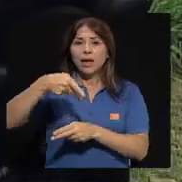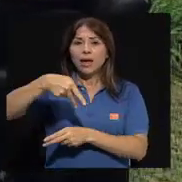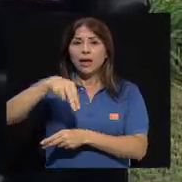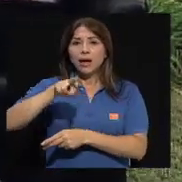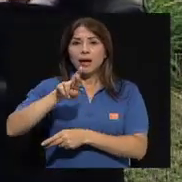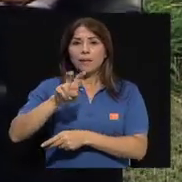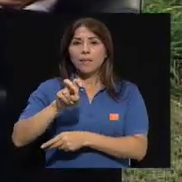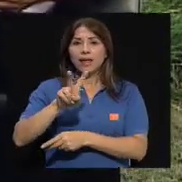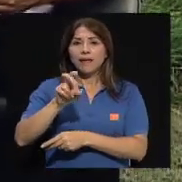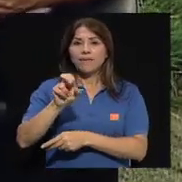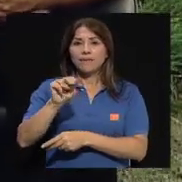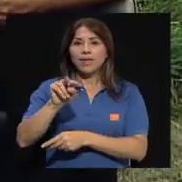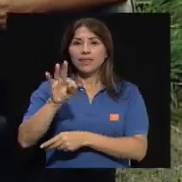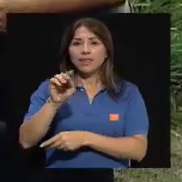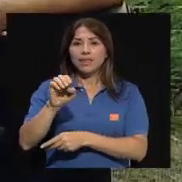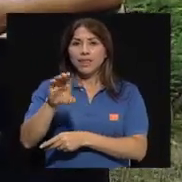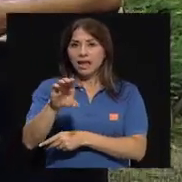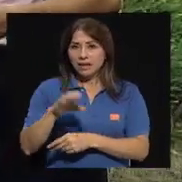Preventec.